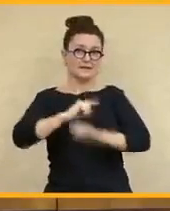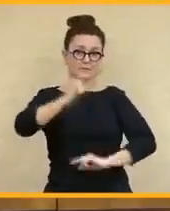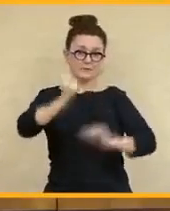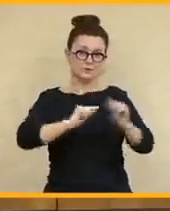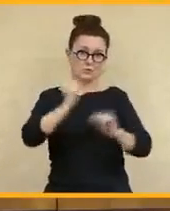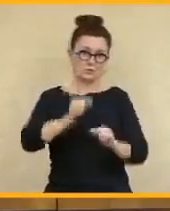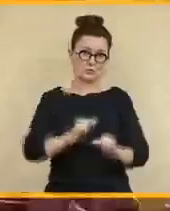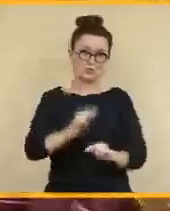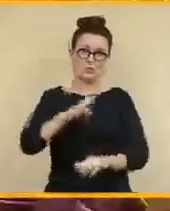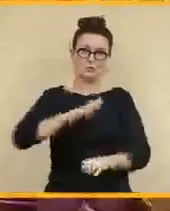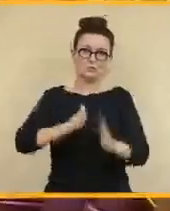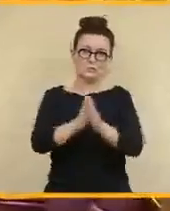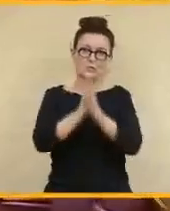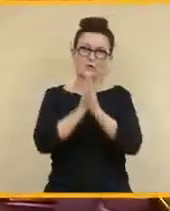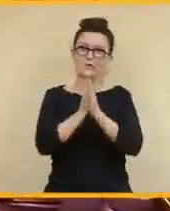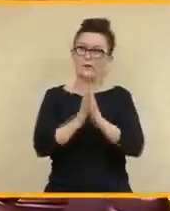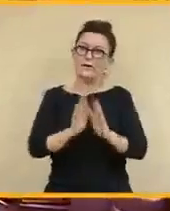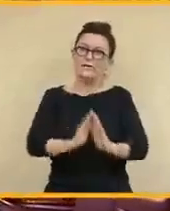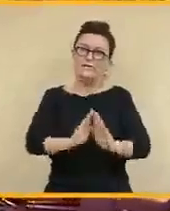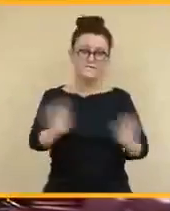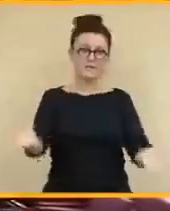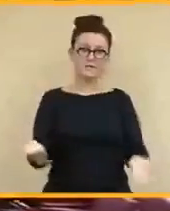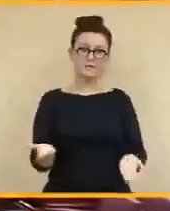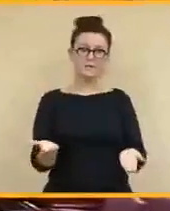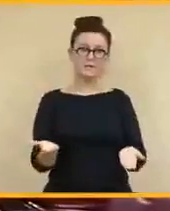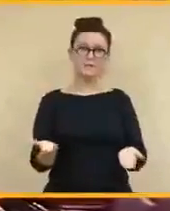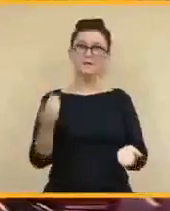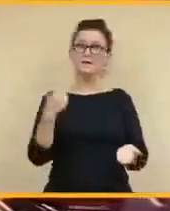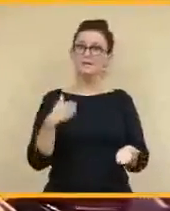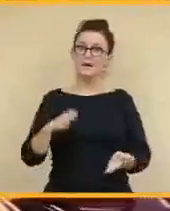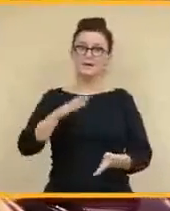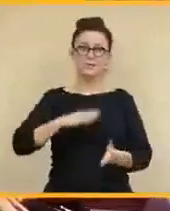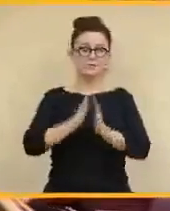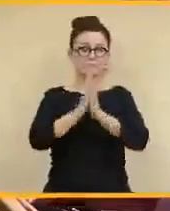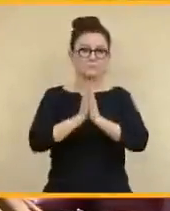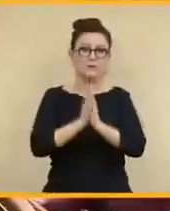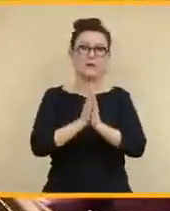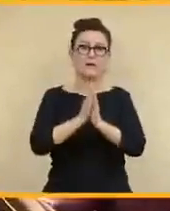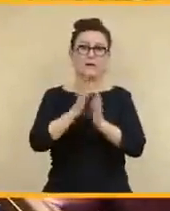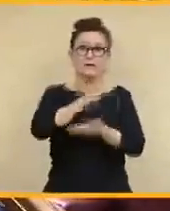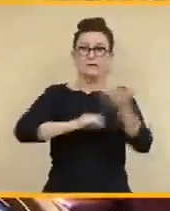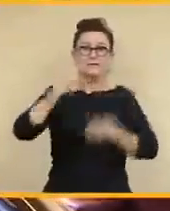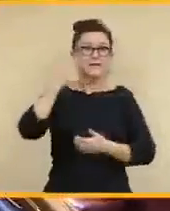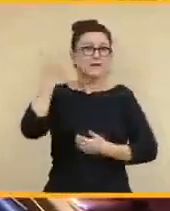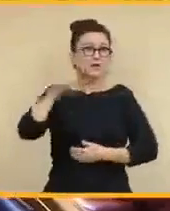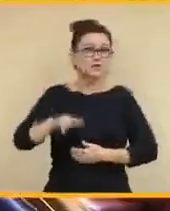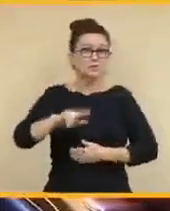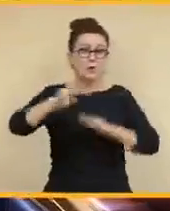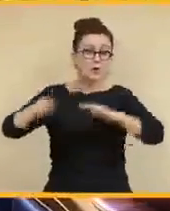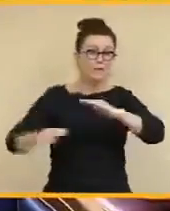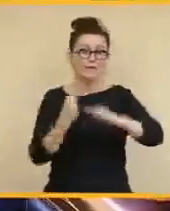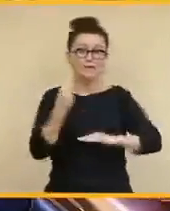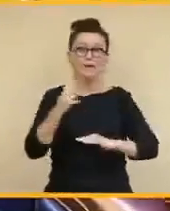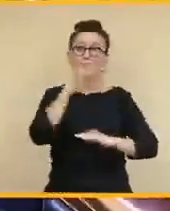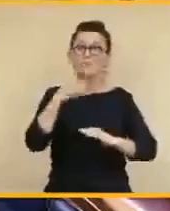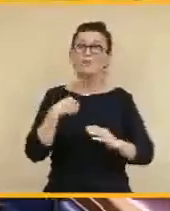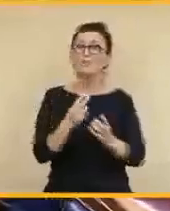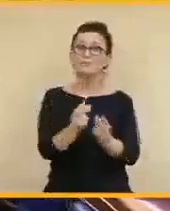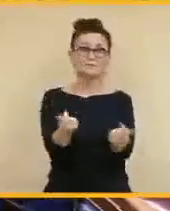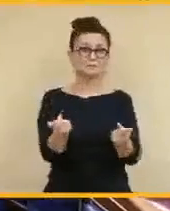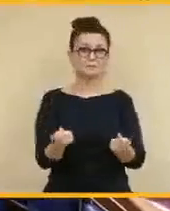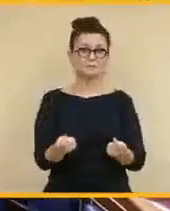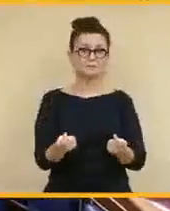sean tan miserables. Dejen ya en paz el terrorismo de ETA. ETA desapareció.